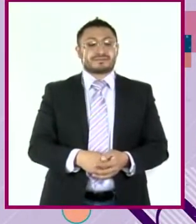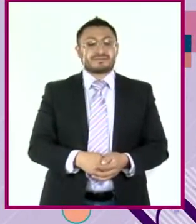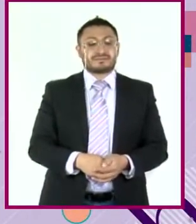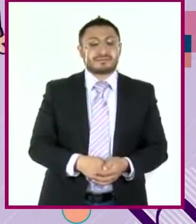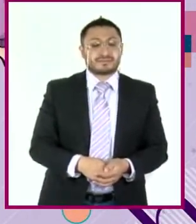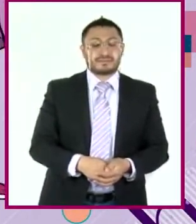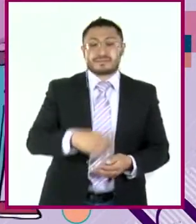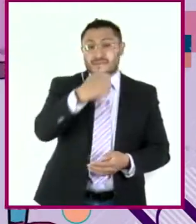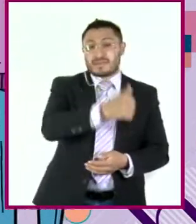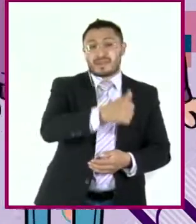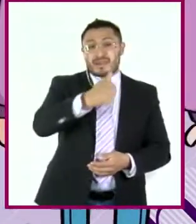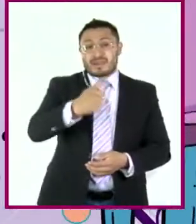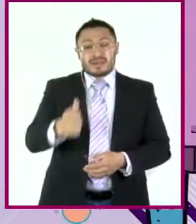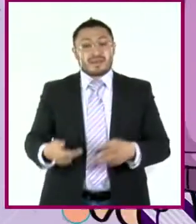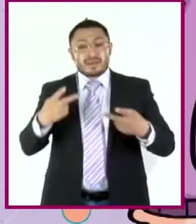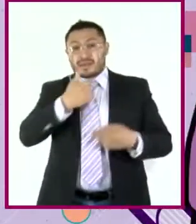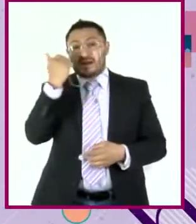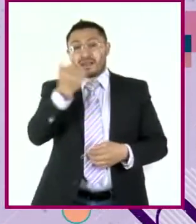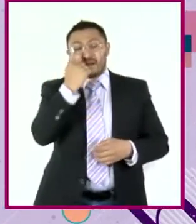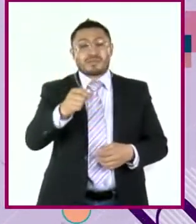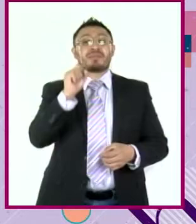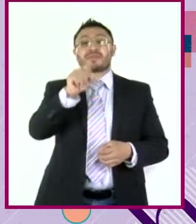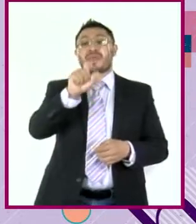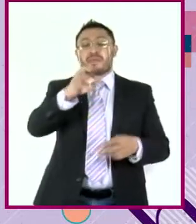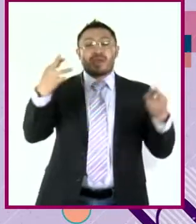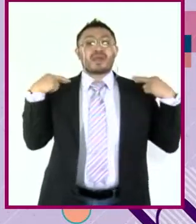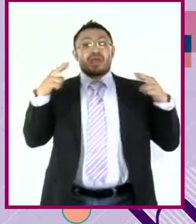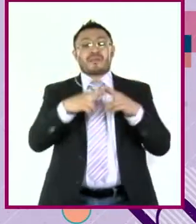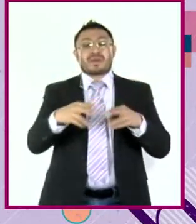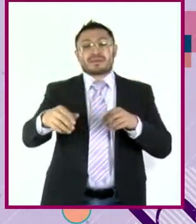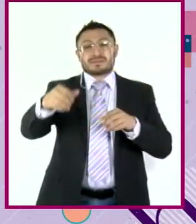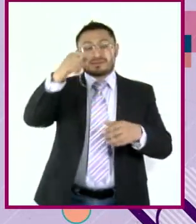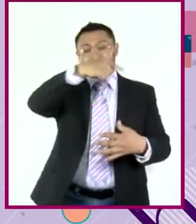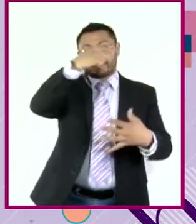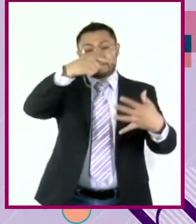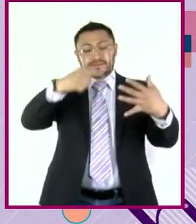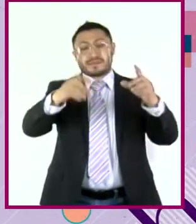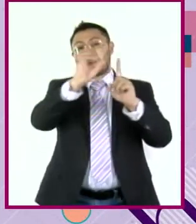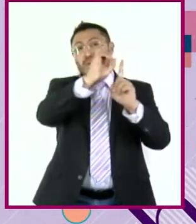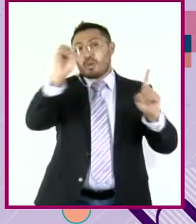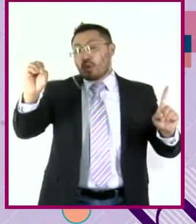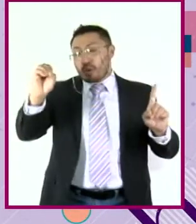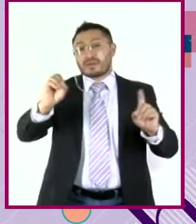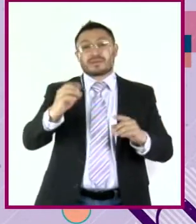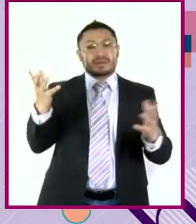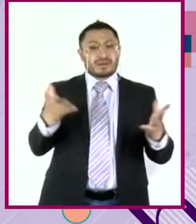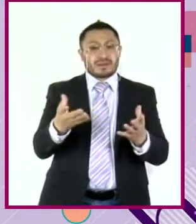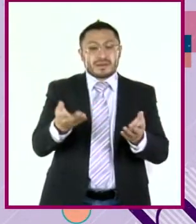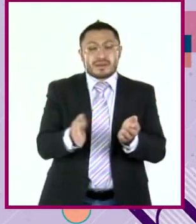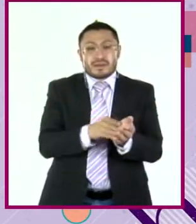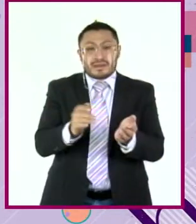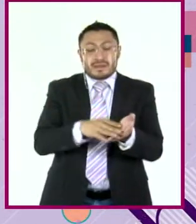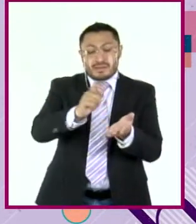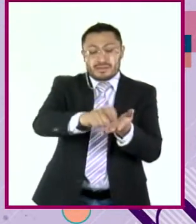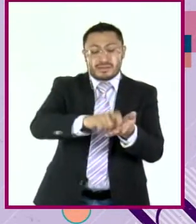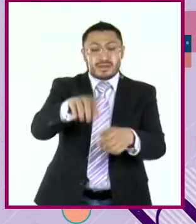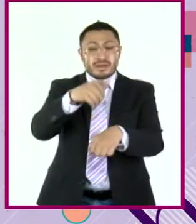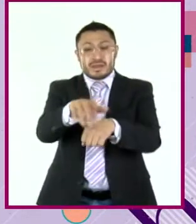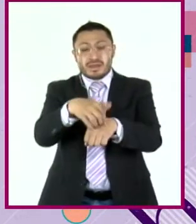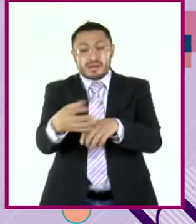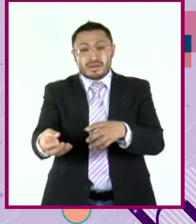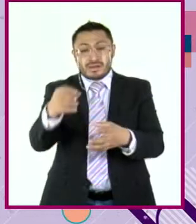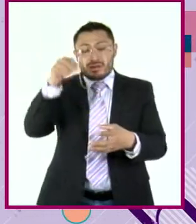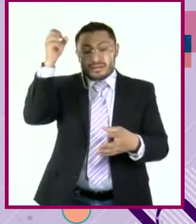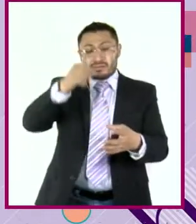Cada integrante de la clase, incluido el profesor, toma un turno, hacen unos papelitos con números, los meten en una bolsa